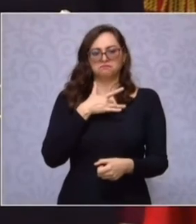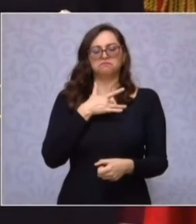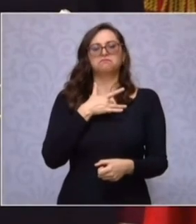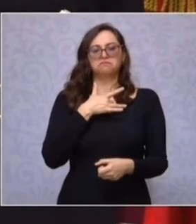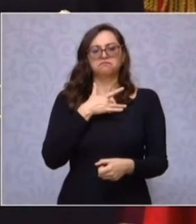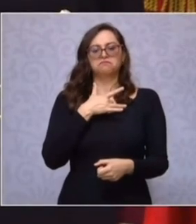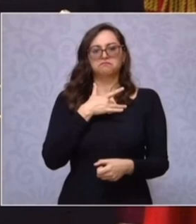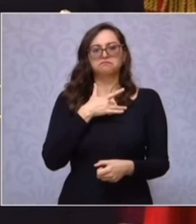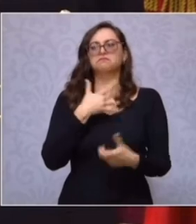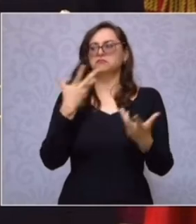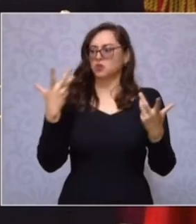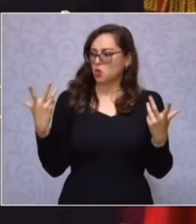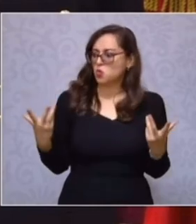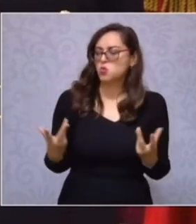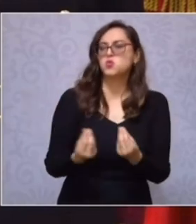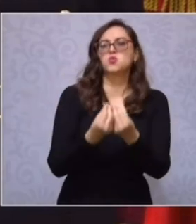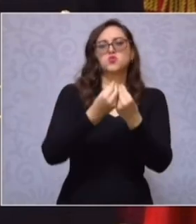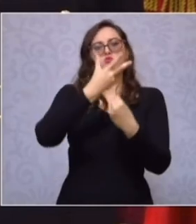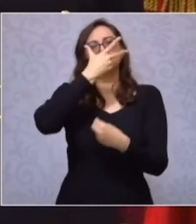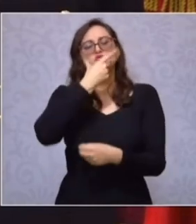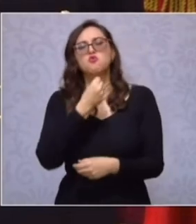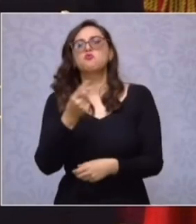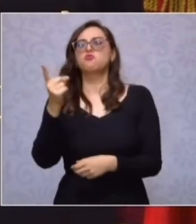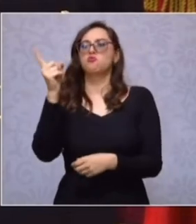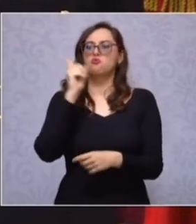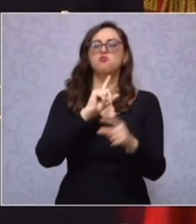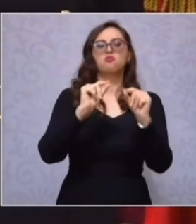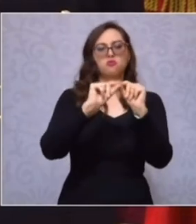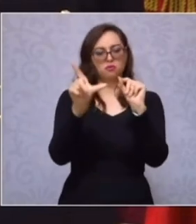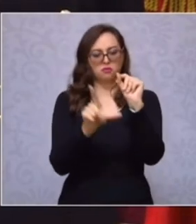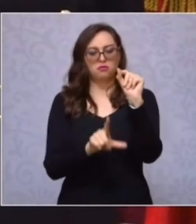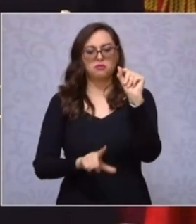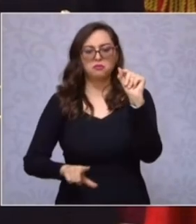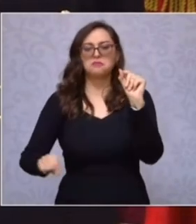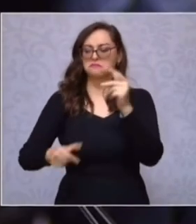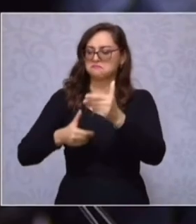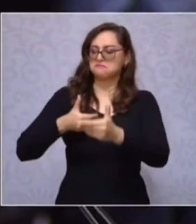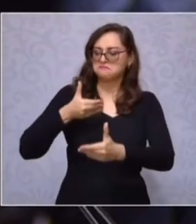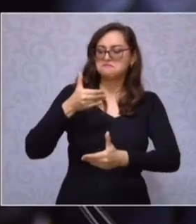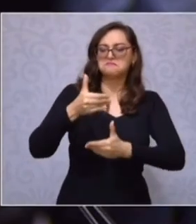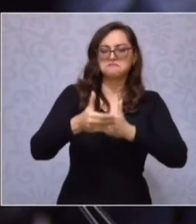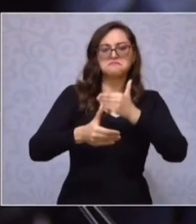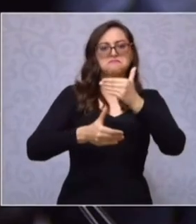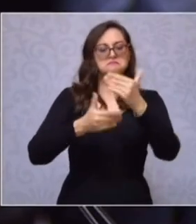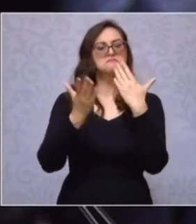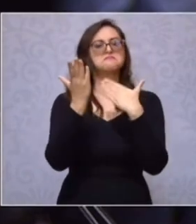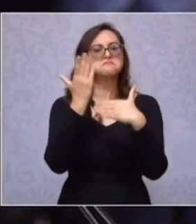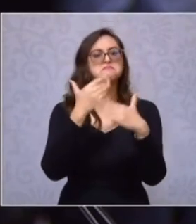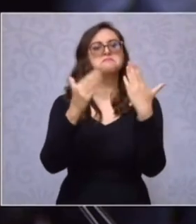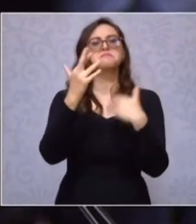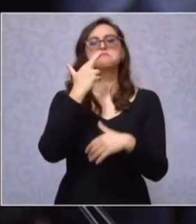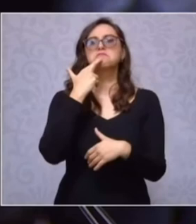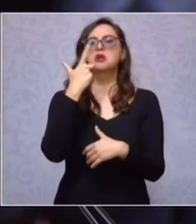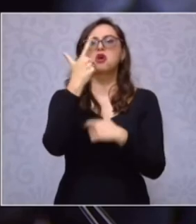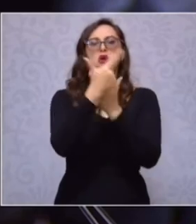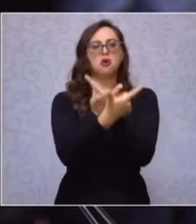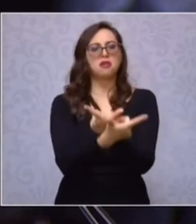consolidaremos juntas y juntos un México cada día más próspero, libre,